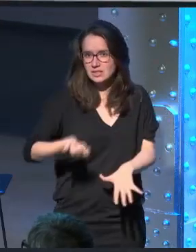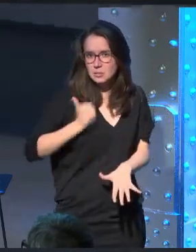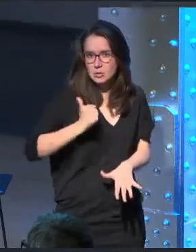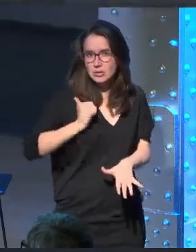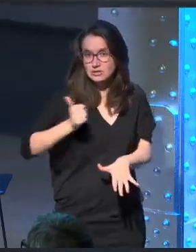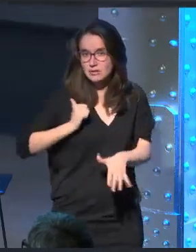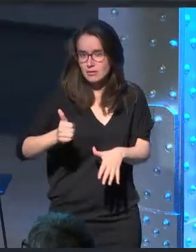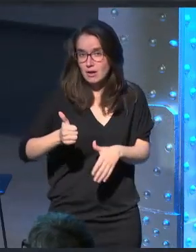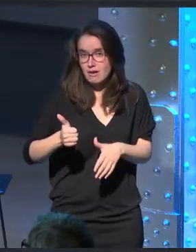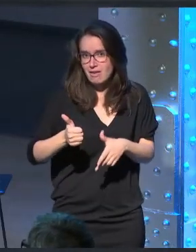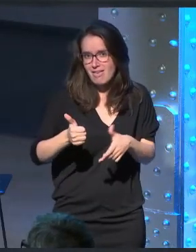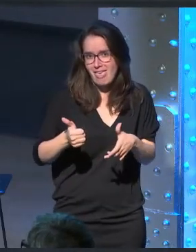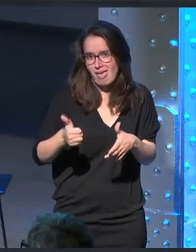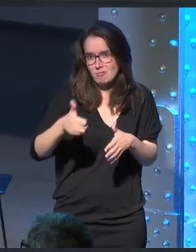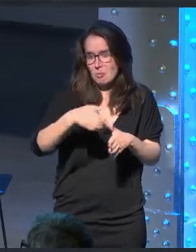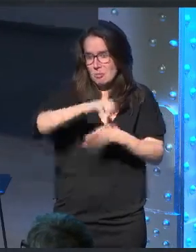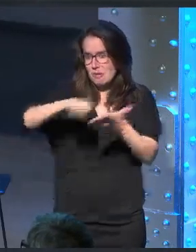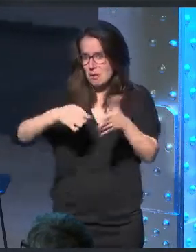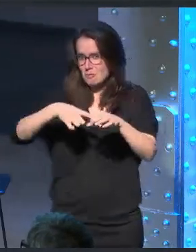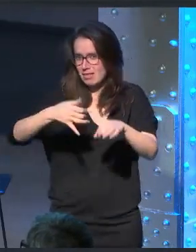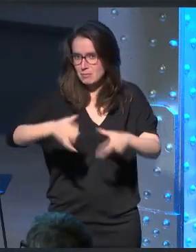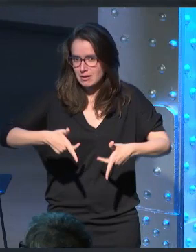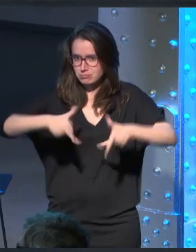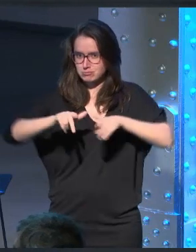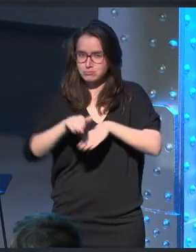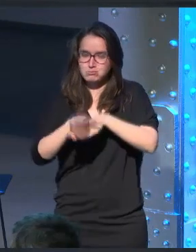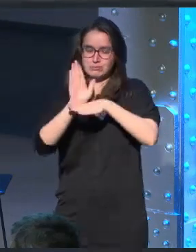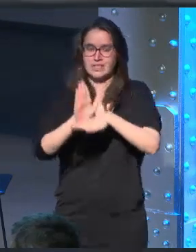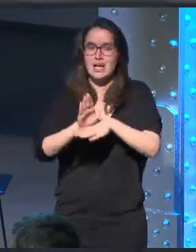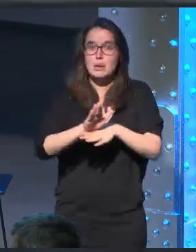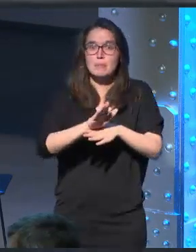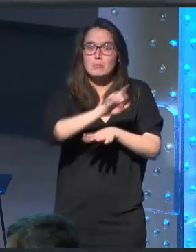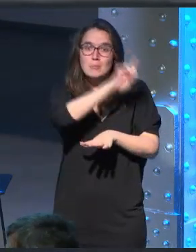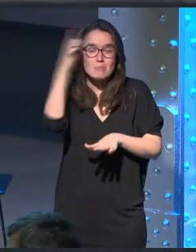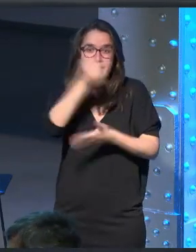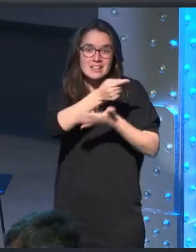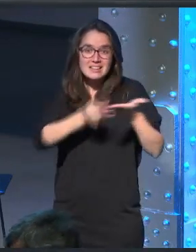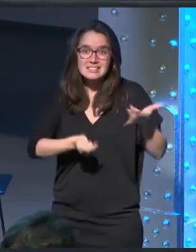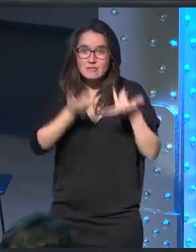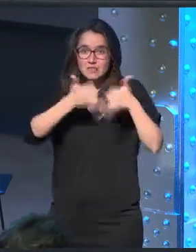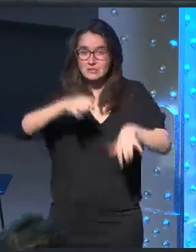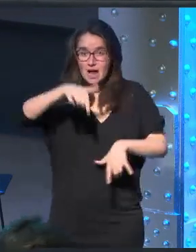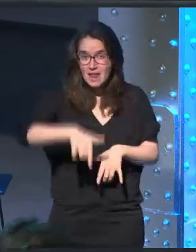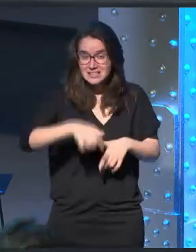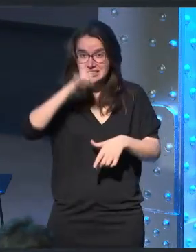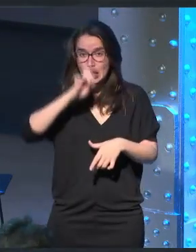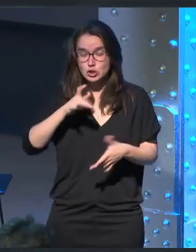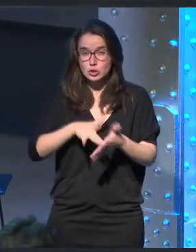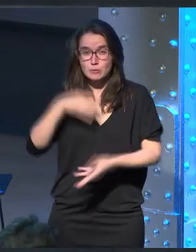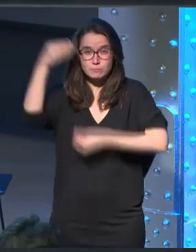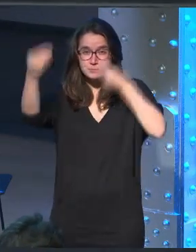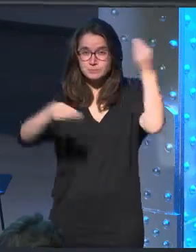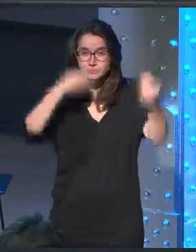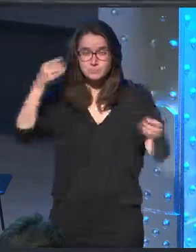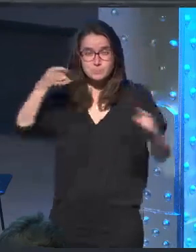sitio para poner respaldo y estar cómodos el Madrid Design Festival en esta edición hacía este replantamiento,